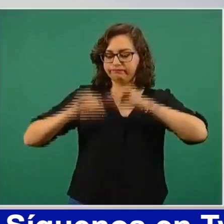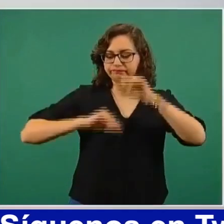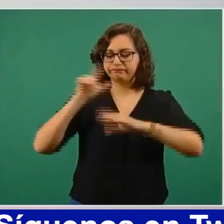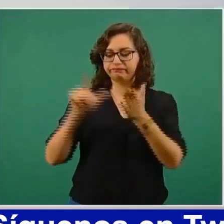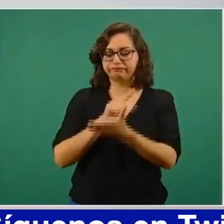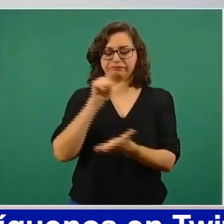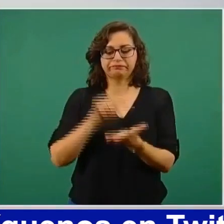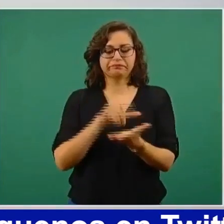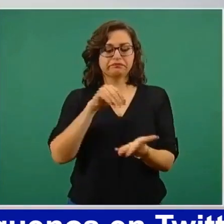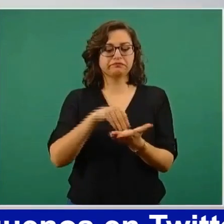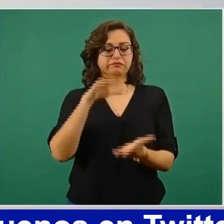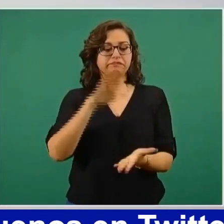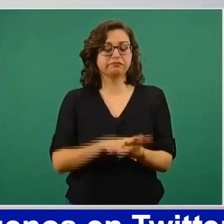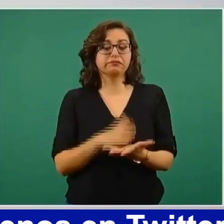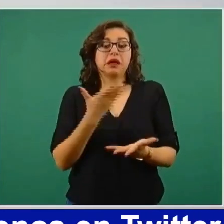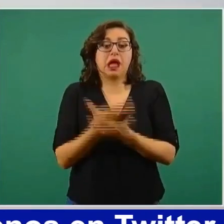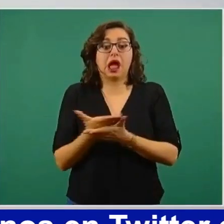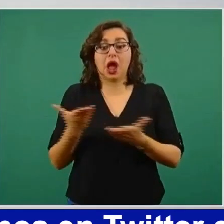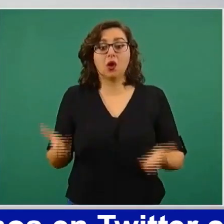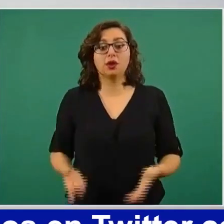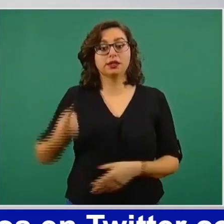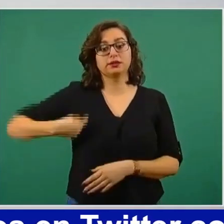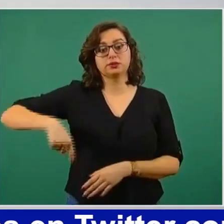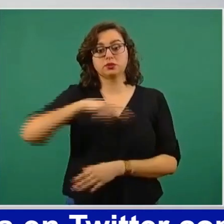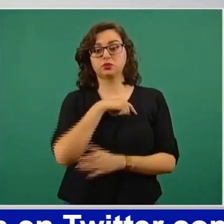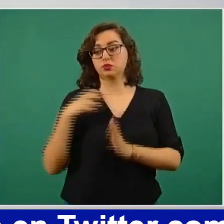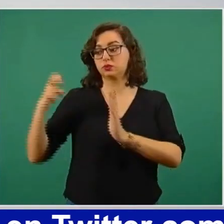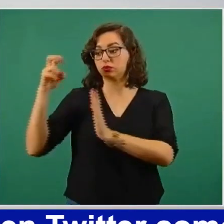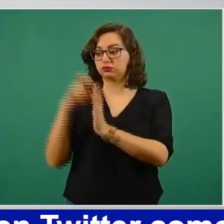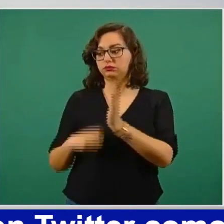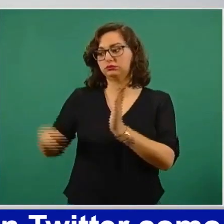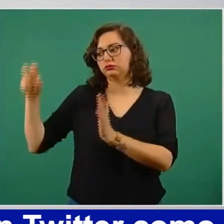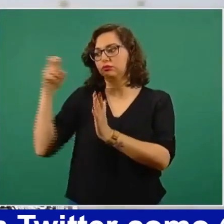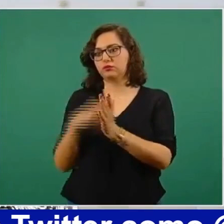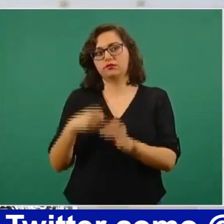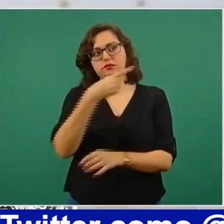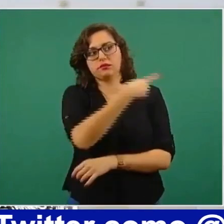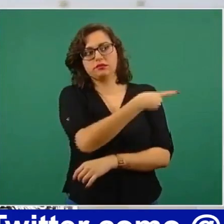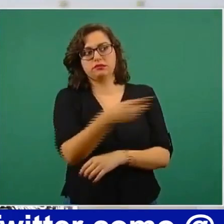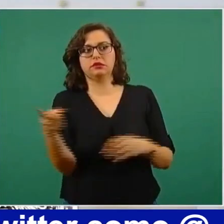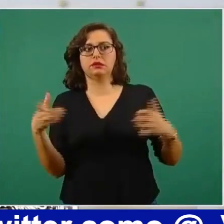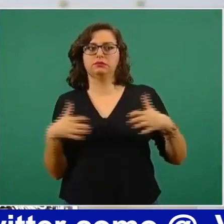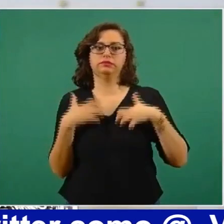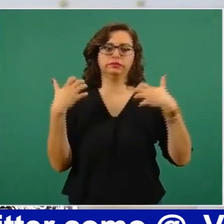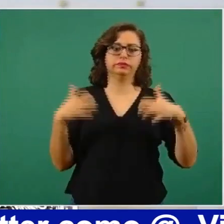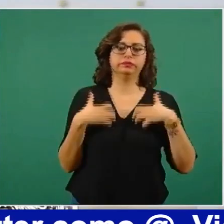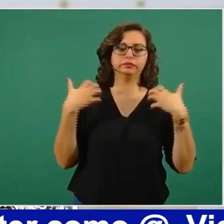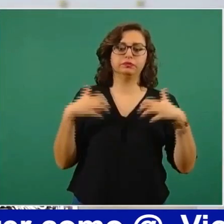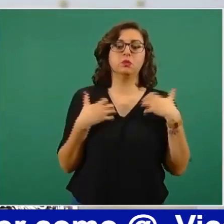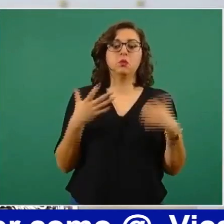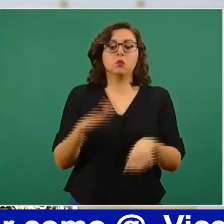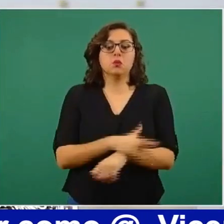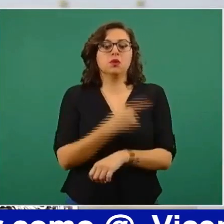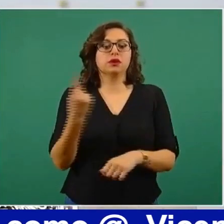se afecta a comunidades. Ya no vamos nosotros a seguir con la misma política.